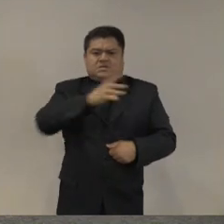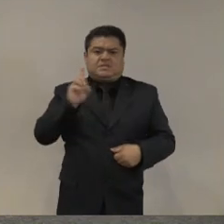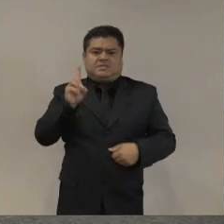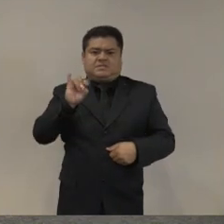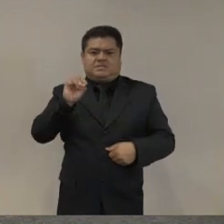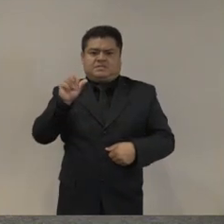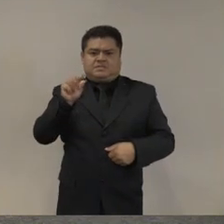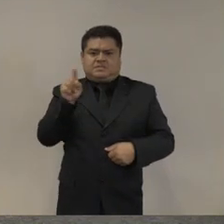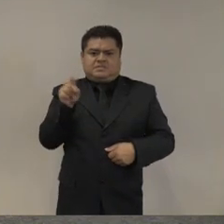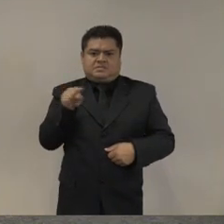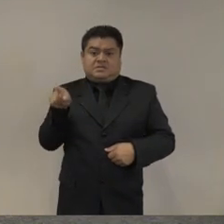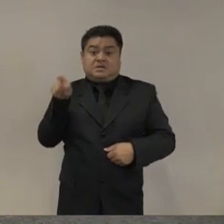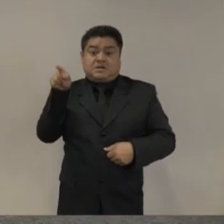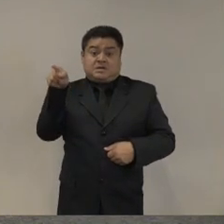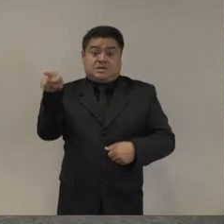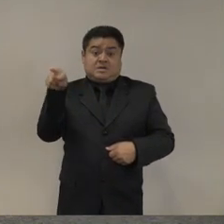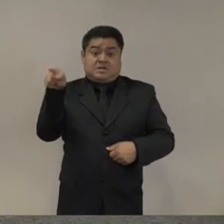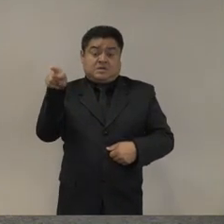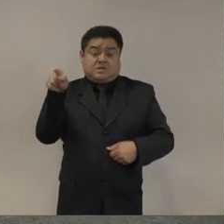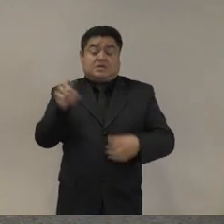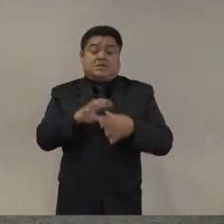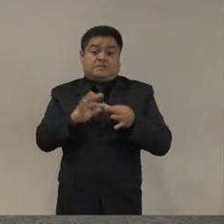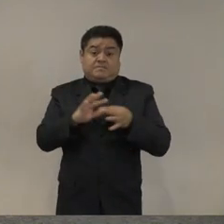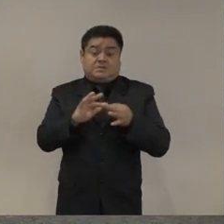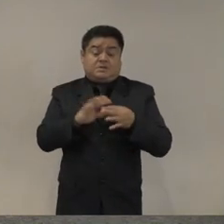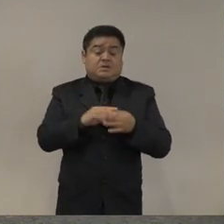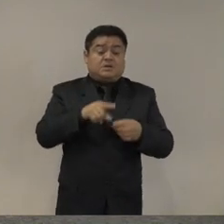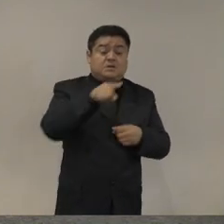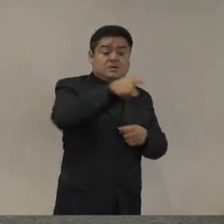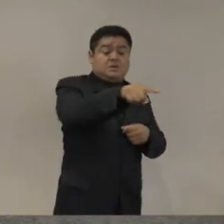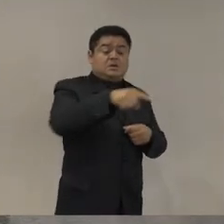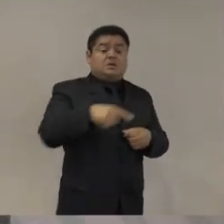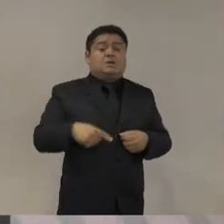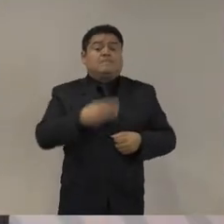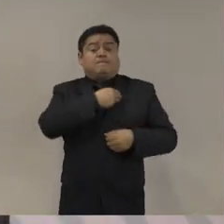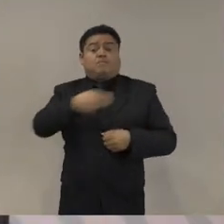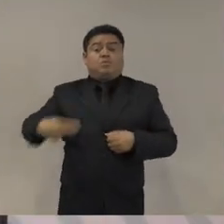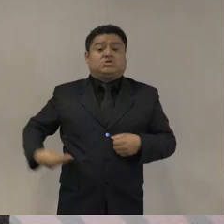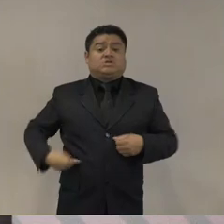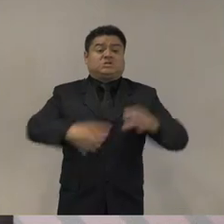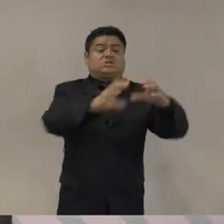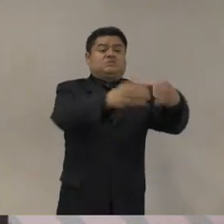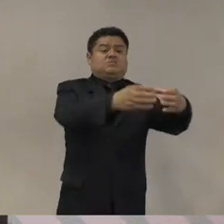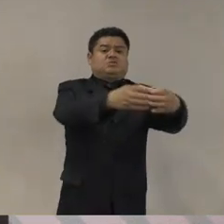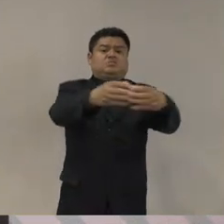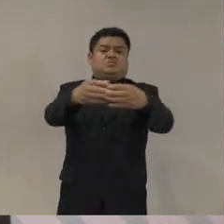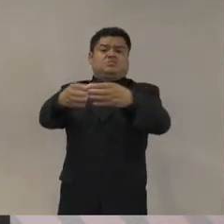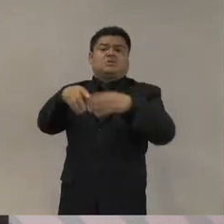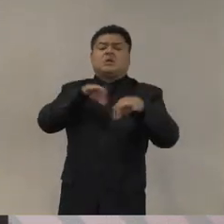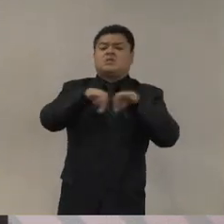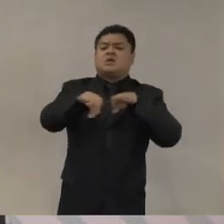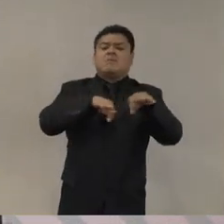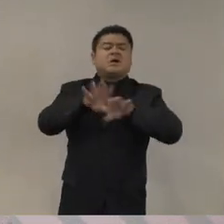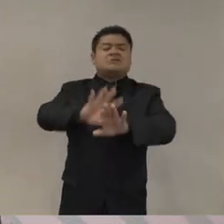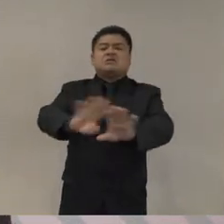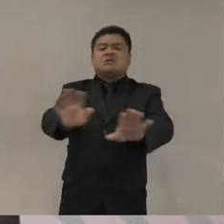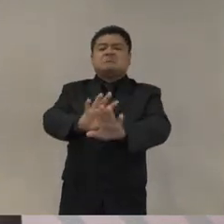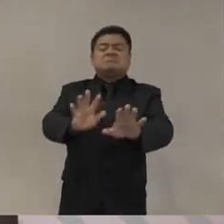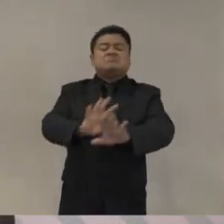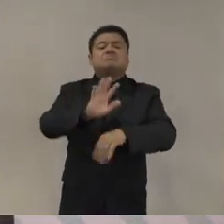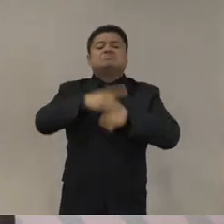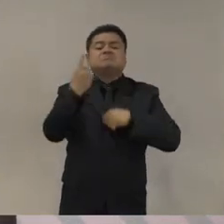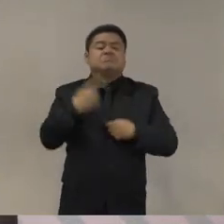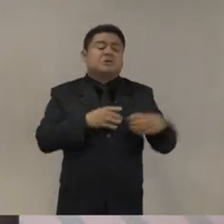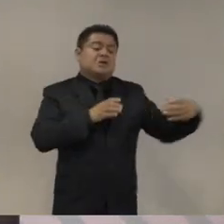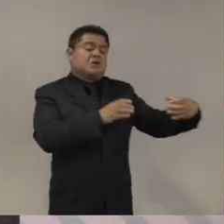estaban desatendiendo sus obligaciones y se estaban cargando demasiado en el ejército esto antes de que siquiera surgiera la